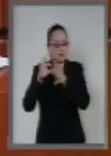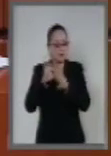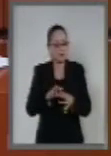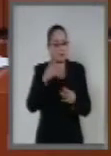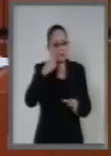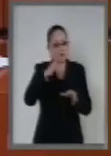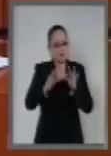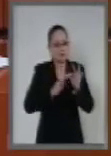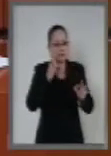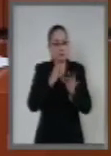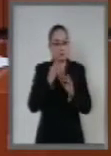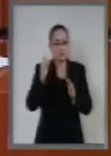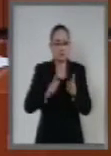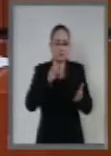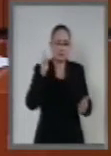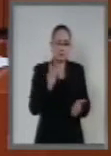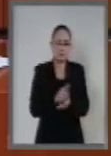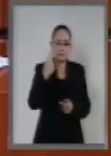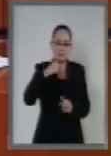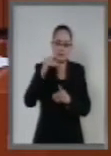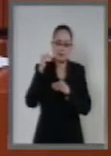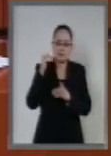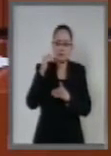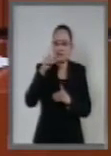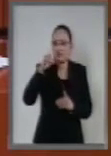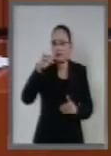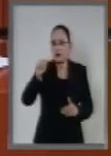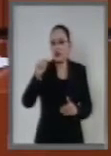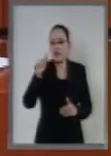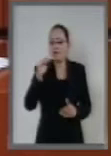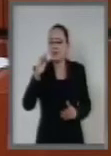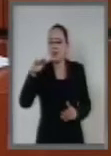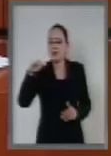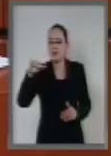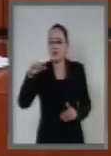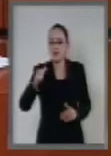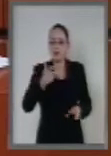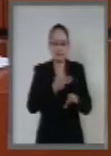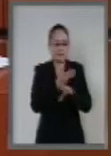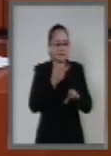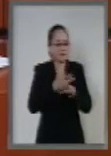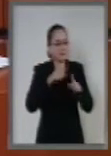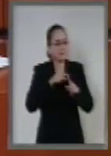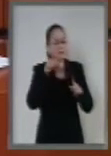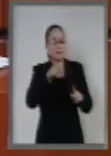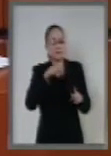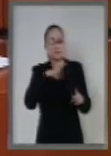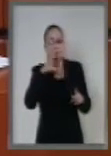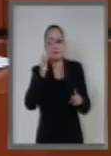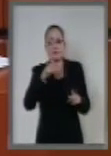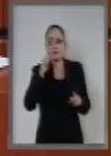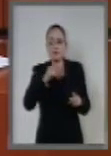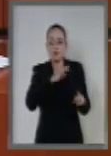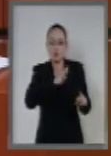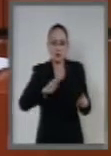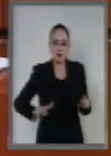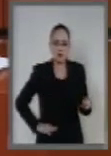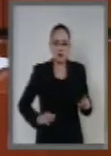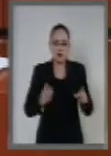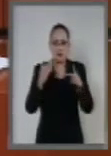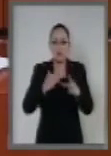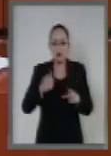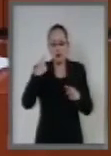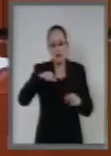a lo que estipula la Ley de Disciplina Financiera de las Entidades Federativas y Municipios. Desafortunadamente, la